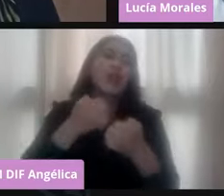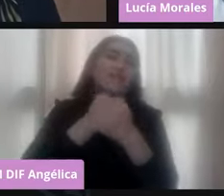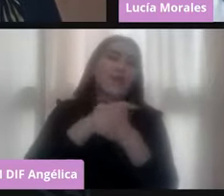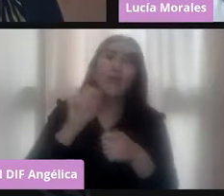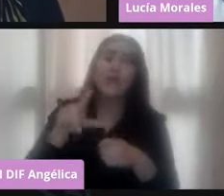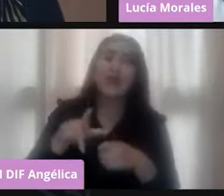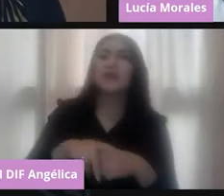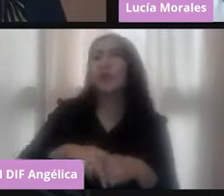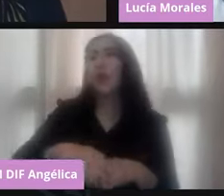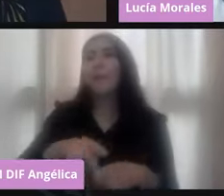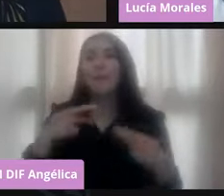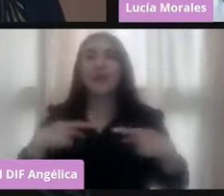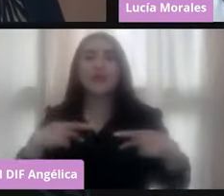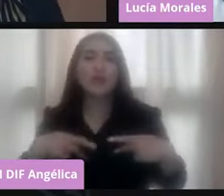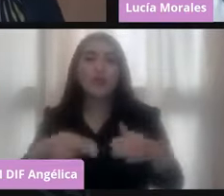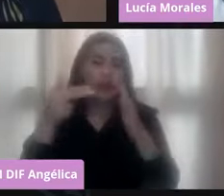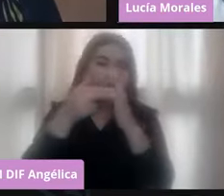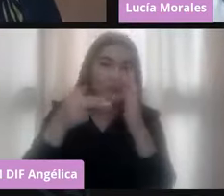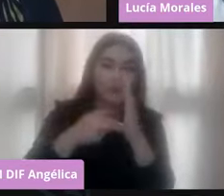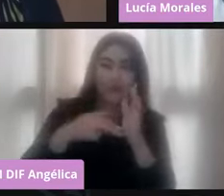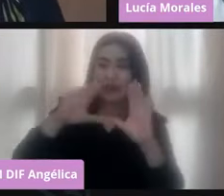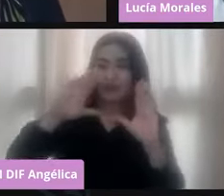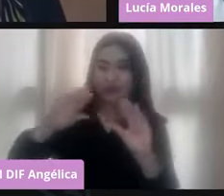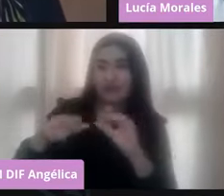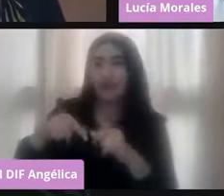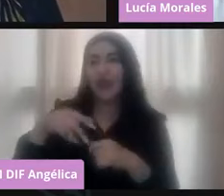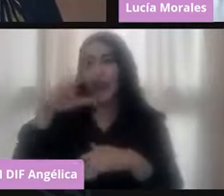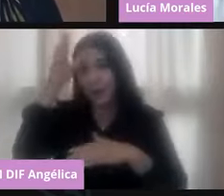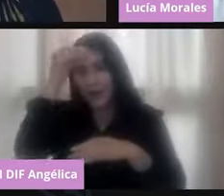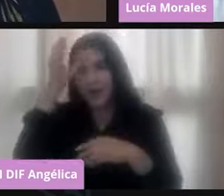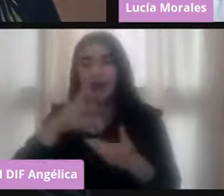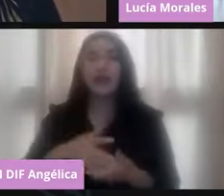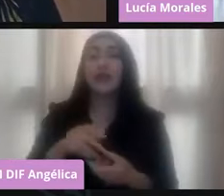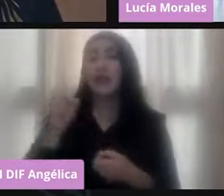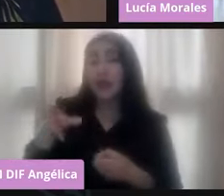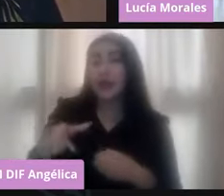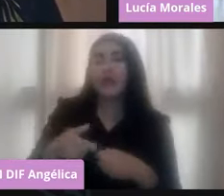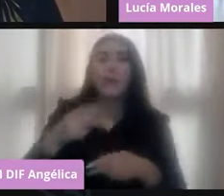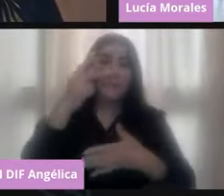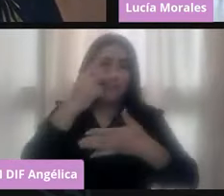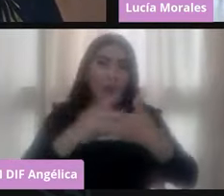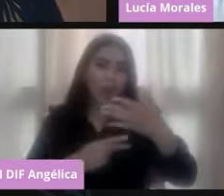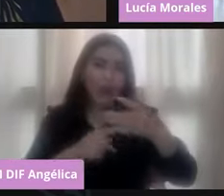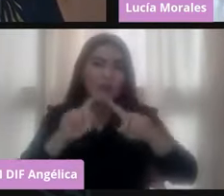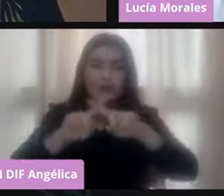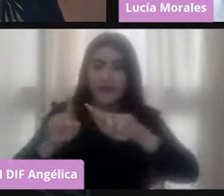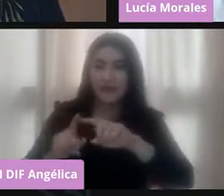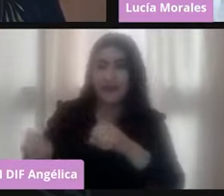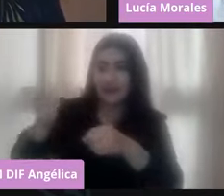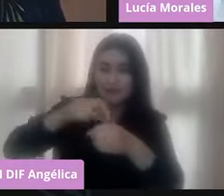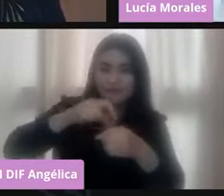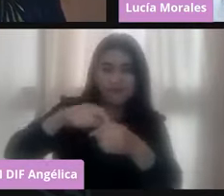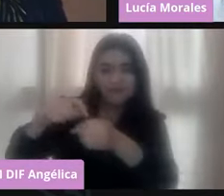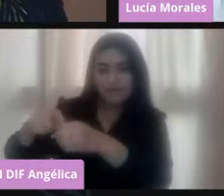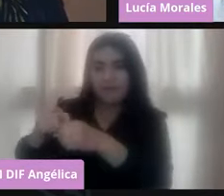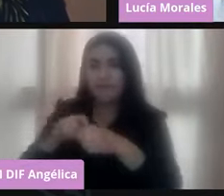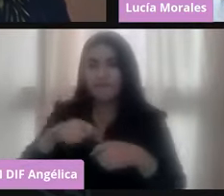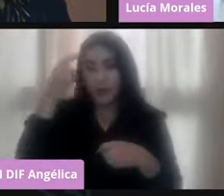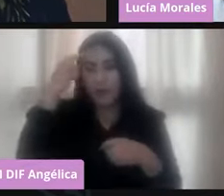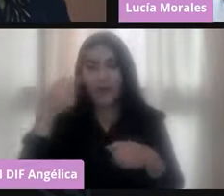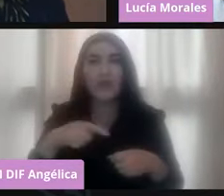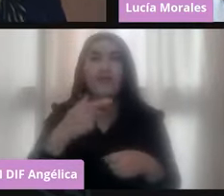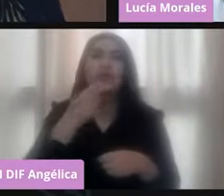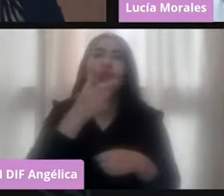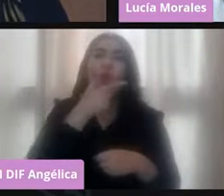Distrital Ejecutiva. Cargo en el que implementó diversos programas de educación cívica dirigidos a niñas, niños